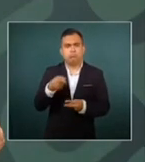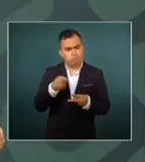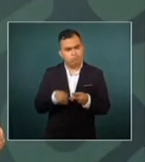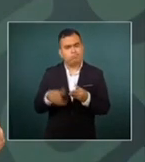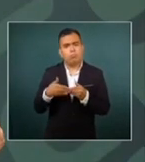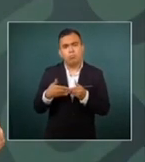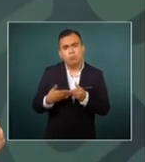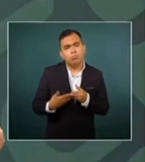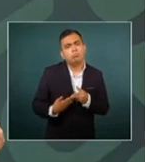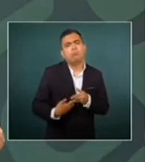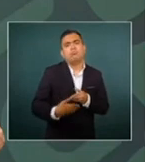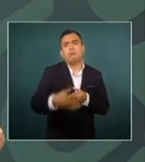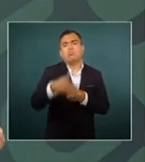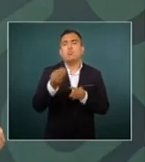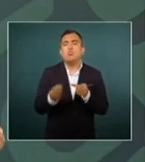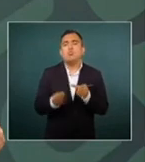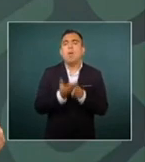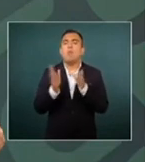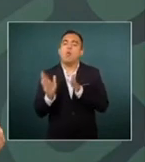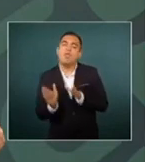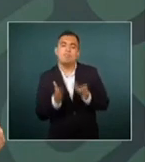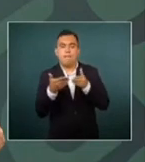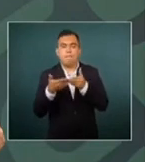nueva por el país